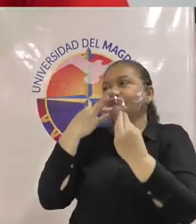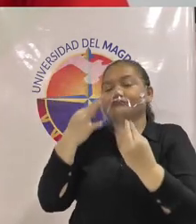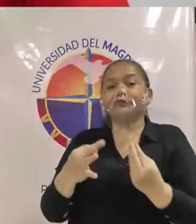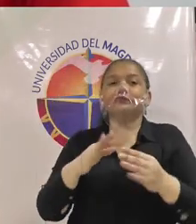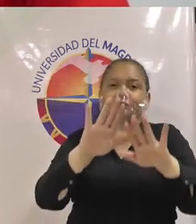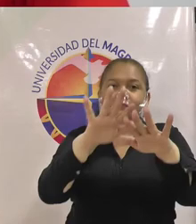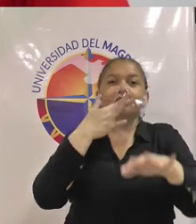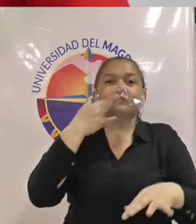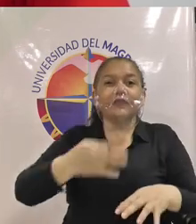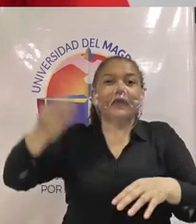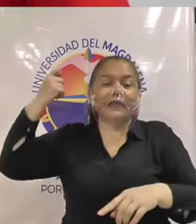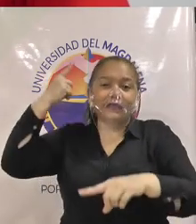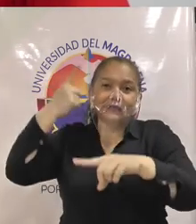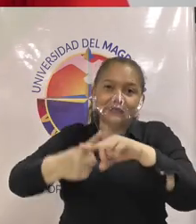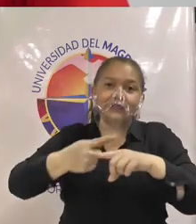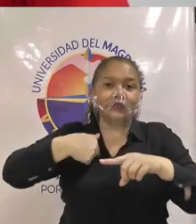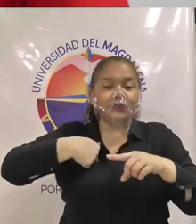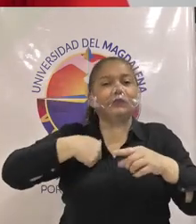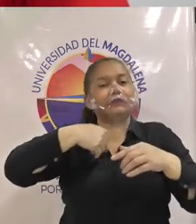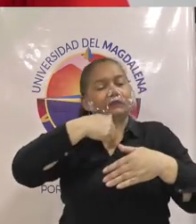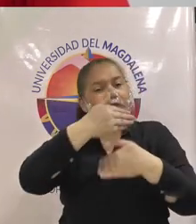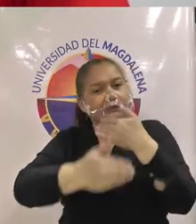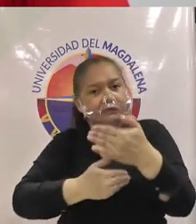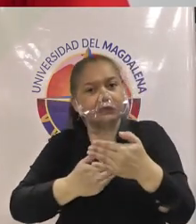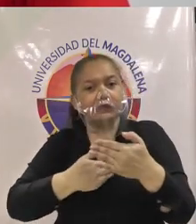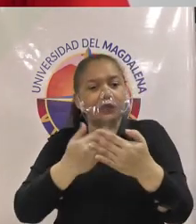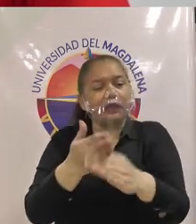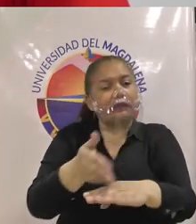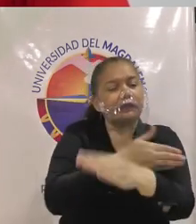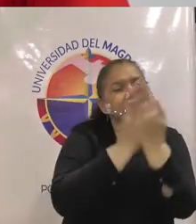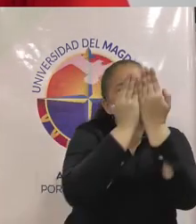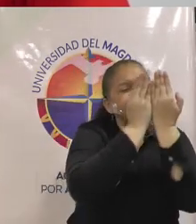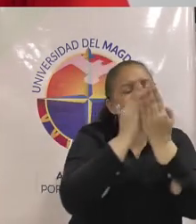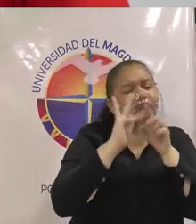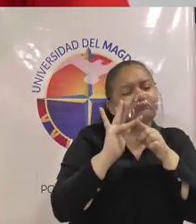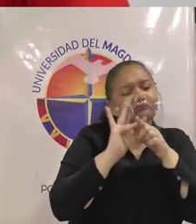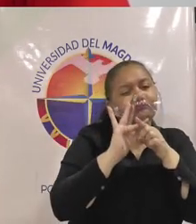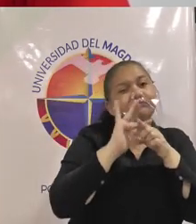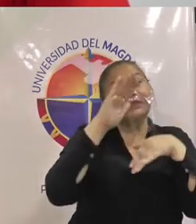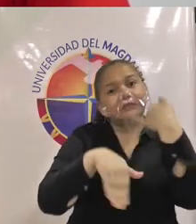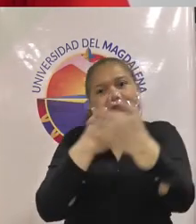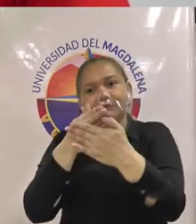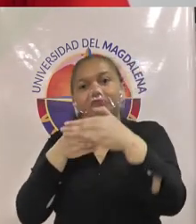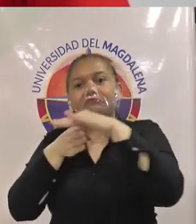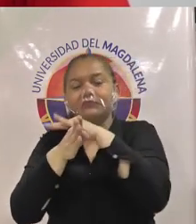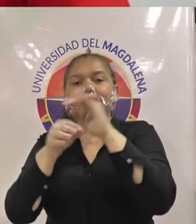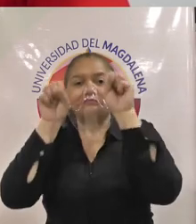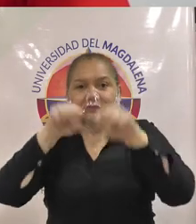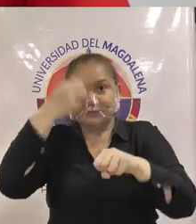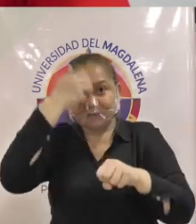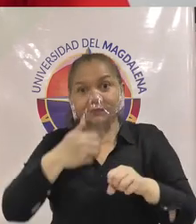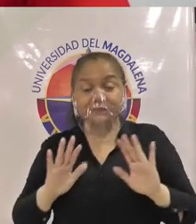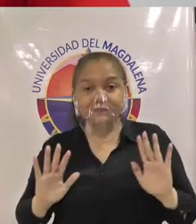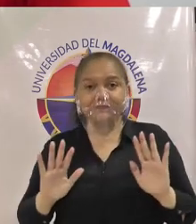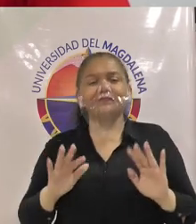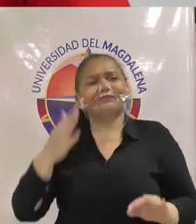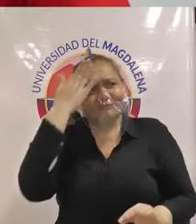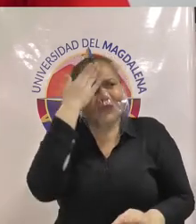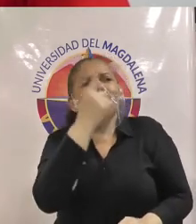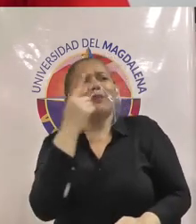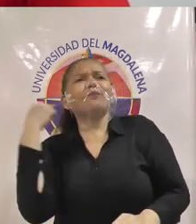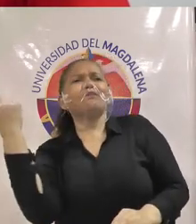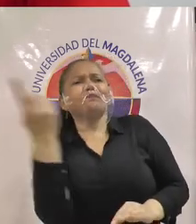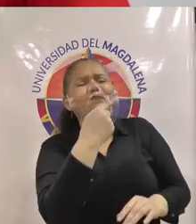conocimientos para realizar el examen de admisión sabemos de pronto la calidad académica que tiene el departamento y por eso estamos